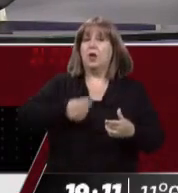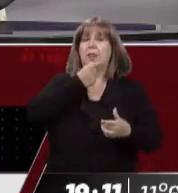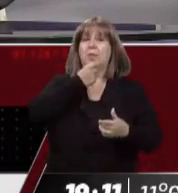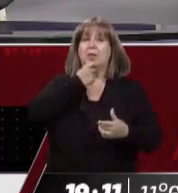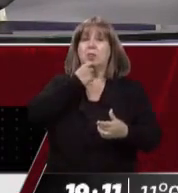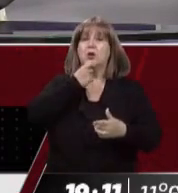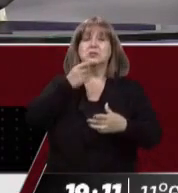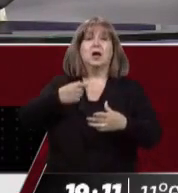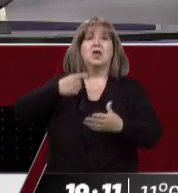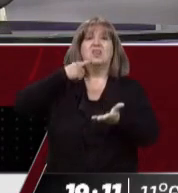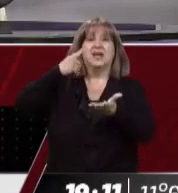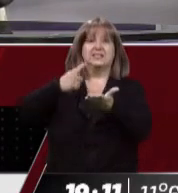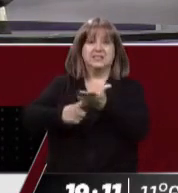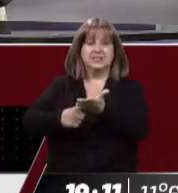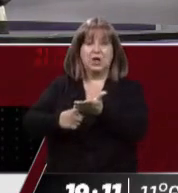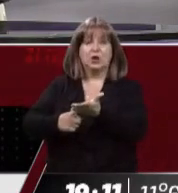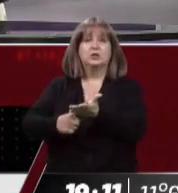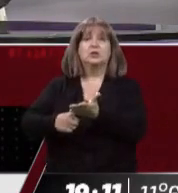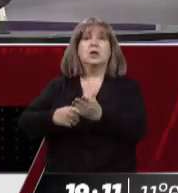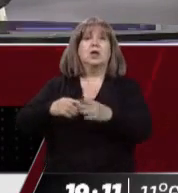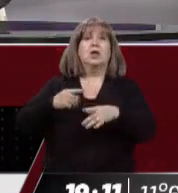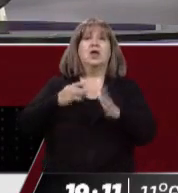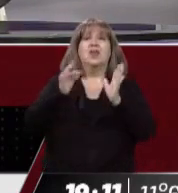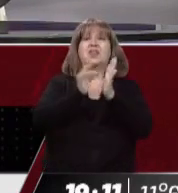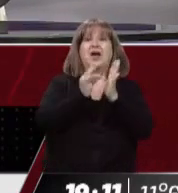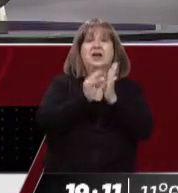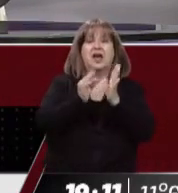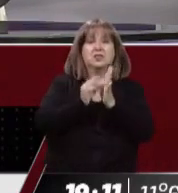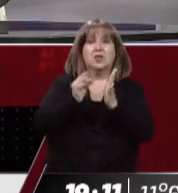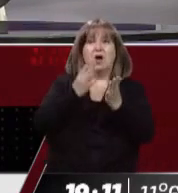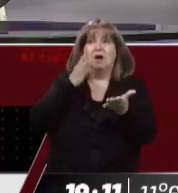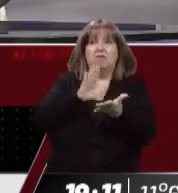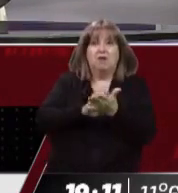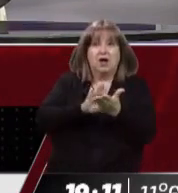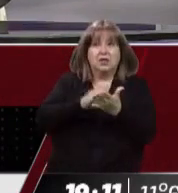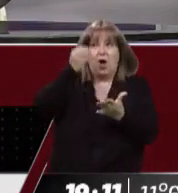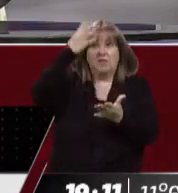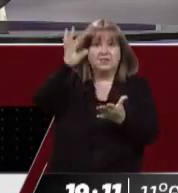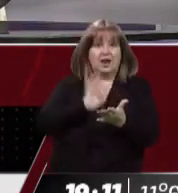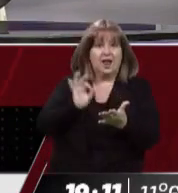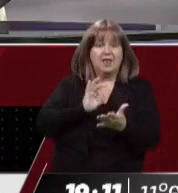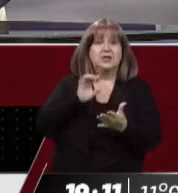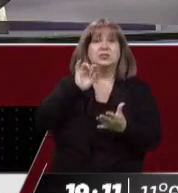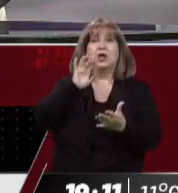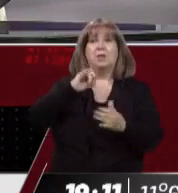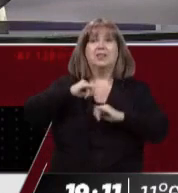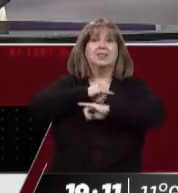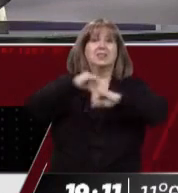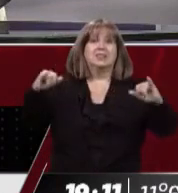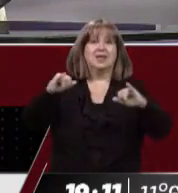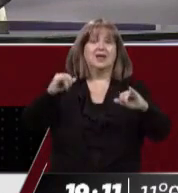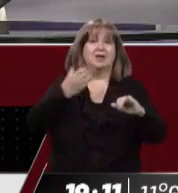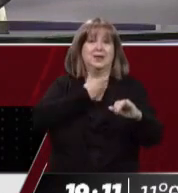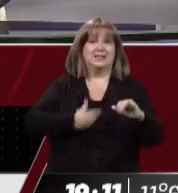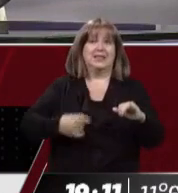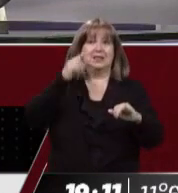decreto había llegado dos horas después de su decisión, frente a la falta de un instrumento legal publicado en el boletín oficial, que es como se expide institucionalmente